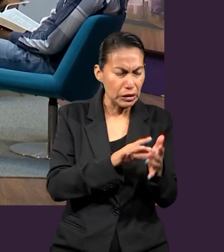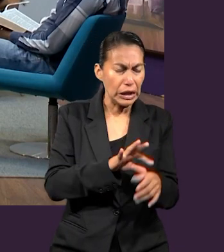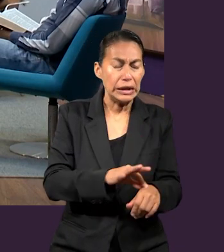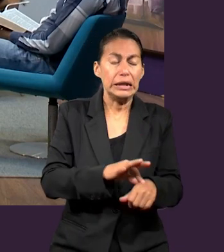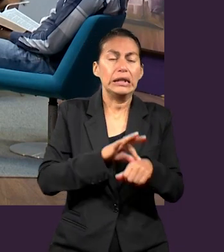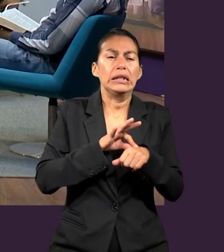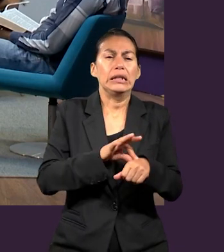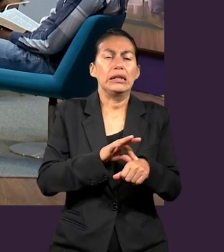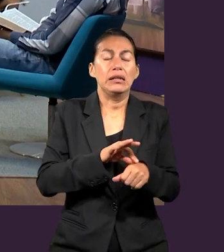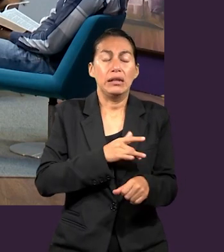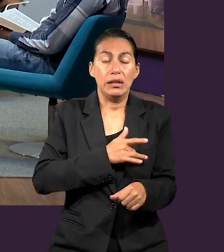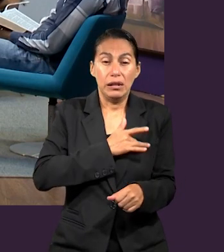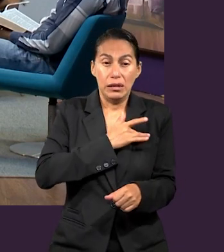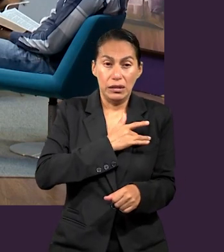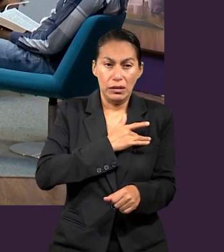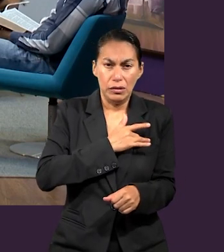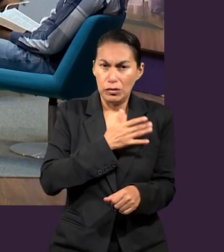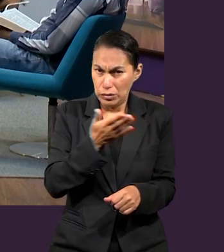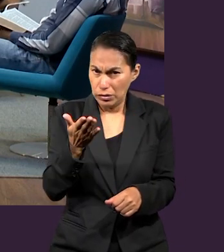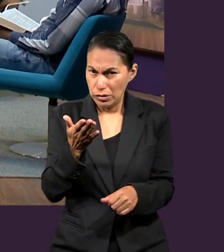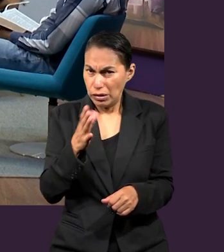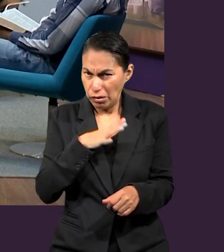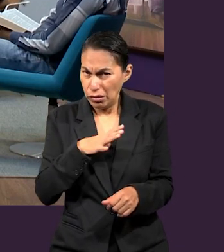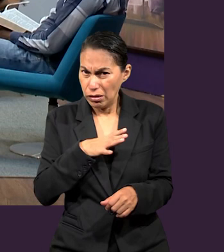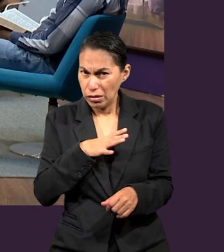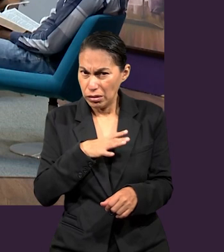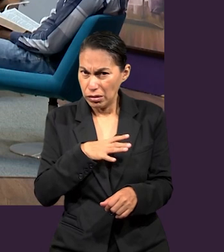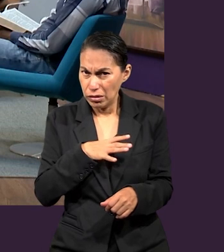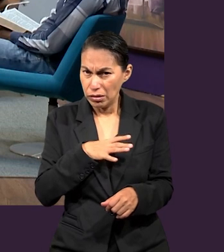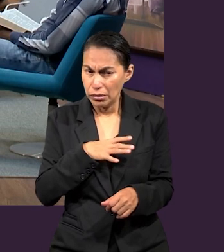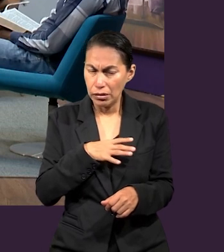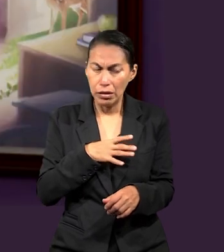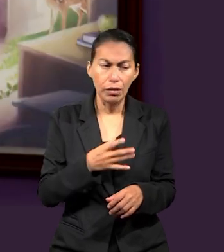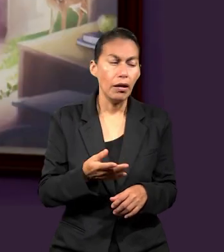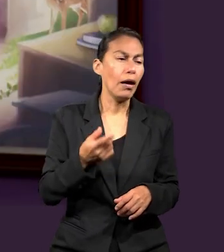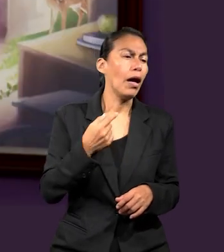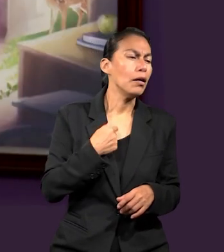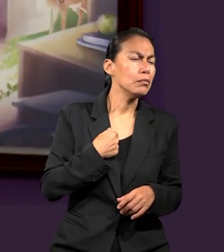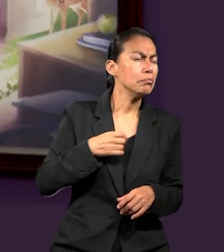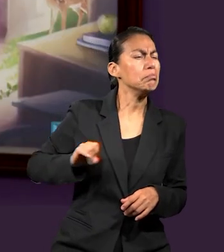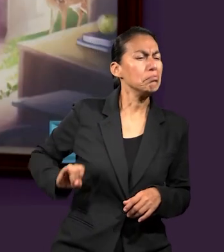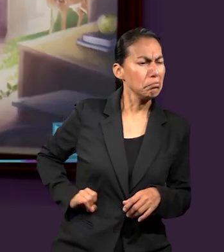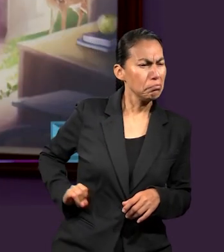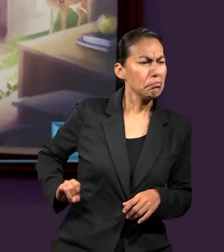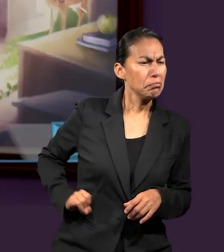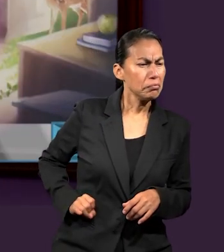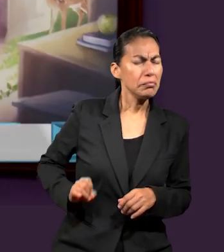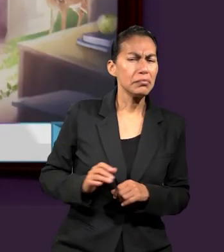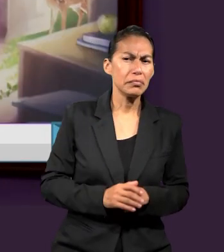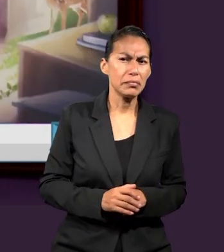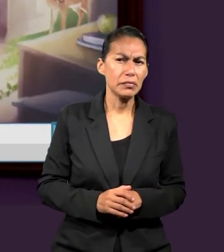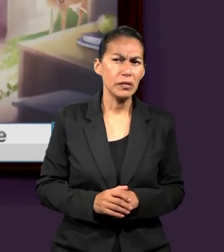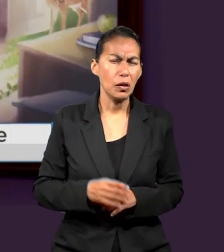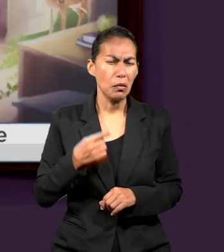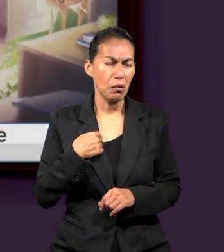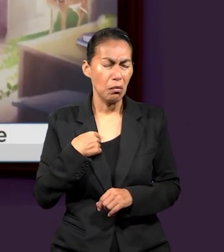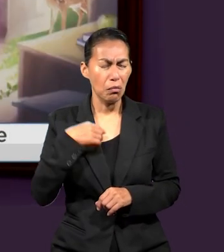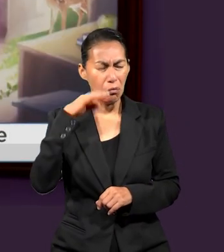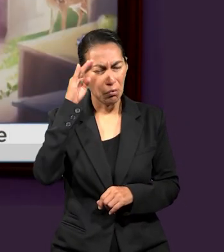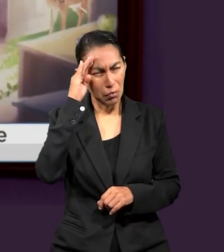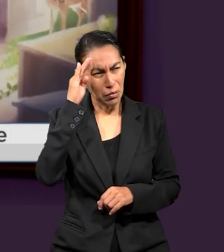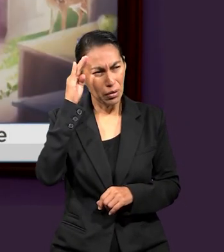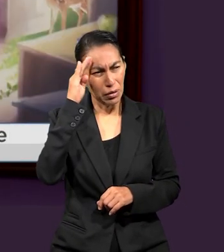porque lo veo de tal forma? ¿Han encontrado a Jesús ustedes en Efesios? A mí se me hace muy interesante cuando